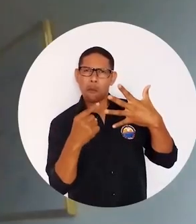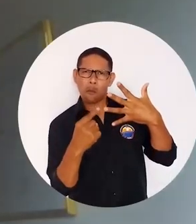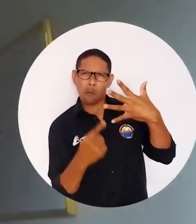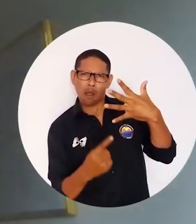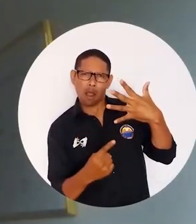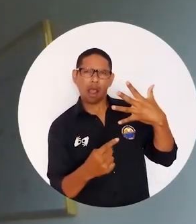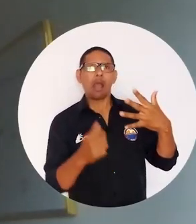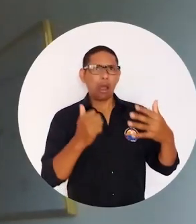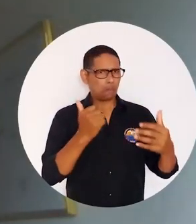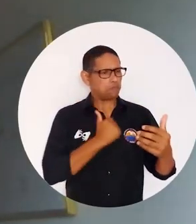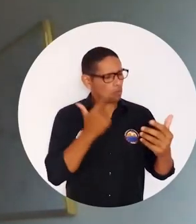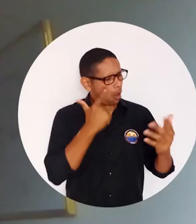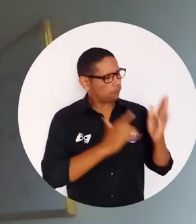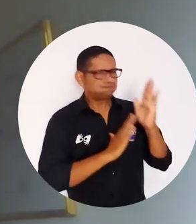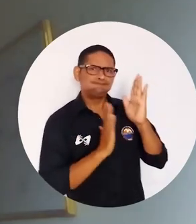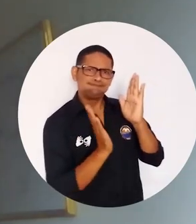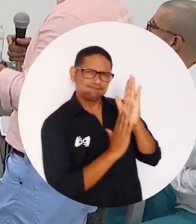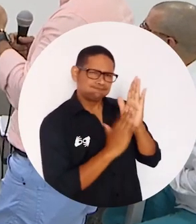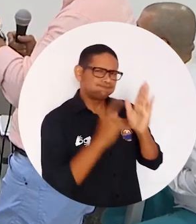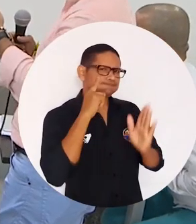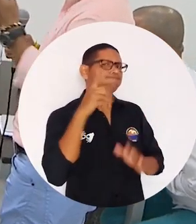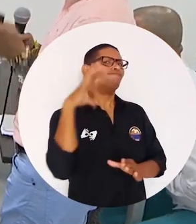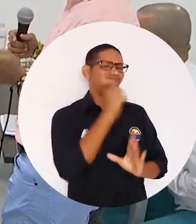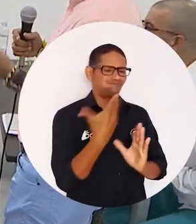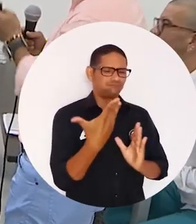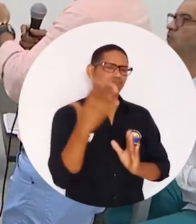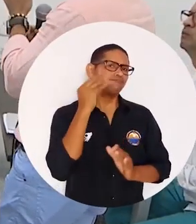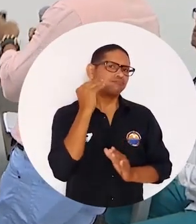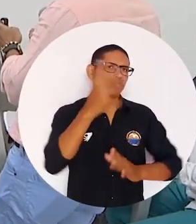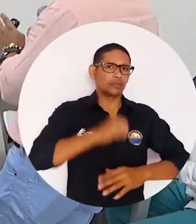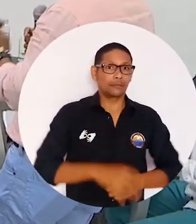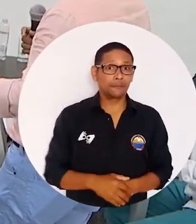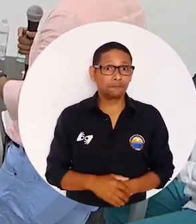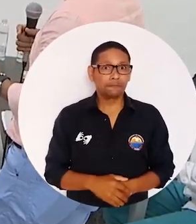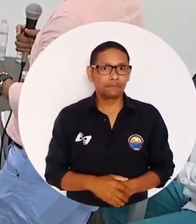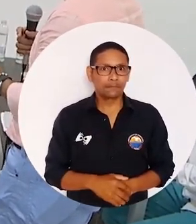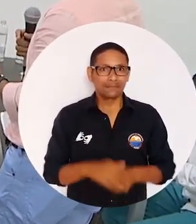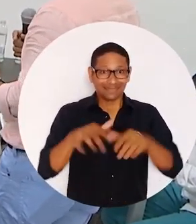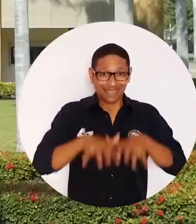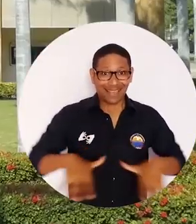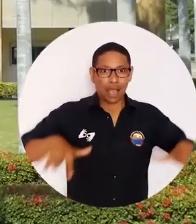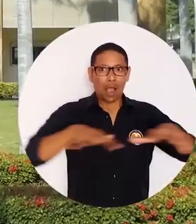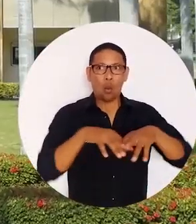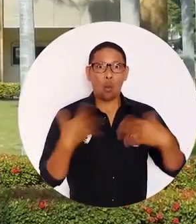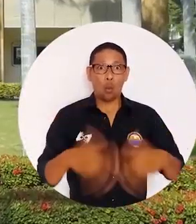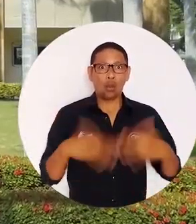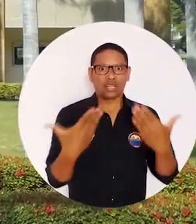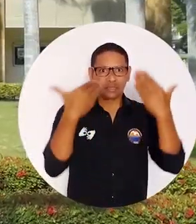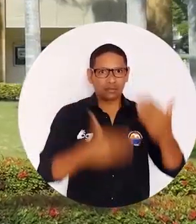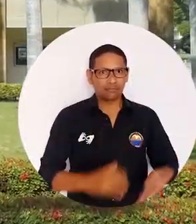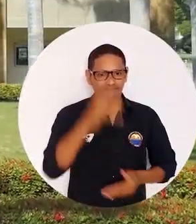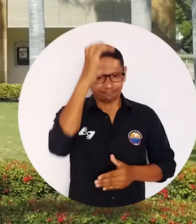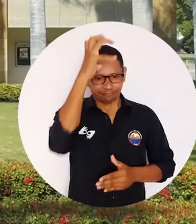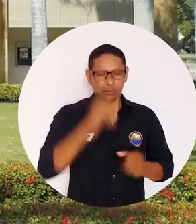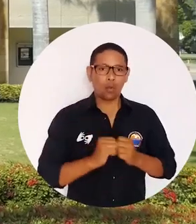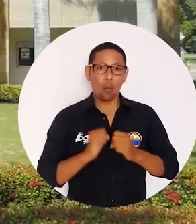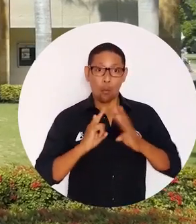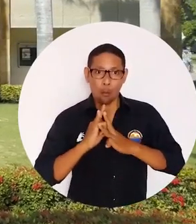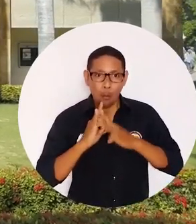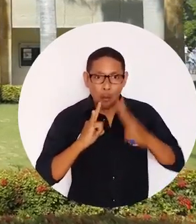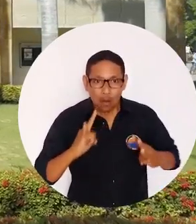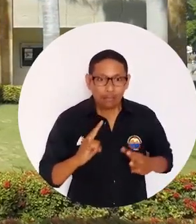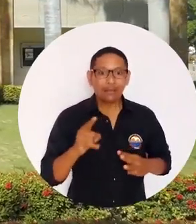para poderlo destinar con base a argumentos fundamentados. A través del espacio de conocimiento, esta Casa de Estudios Superiores brinda a sus